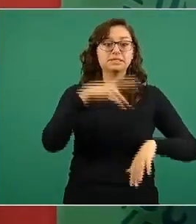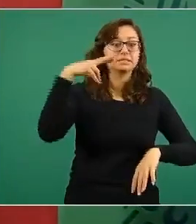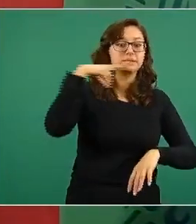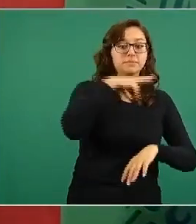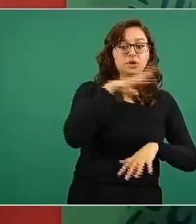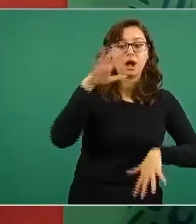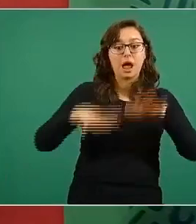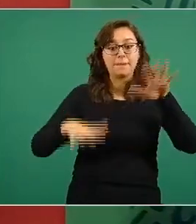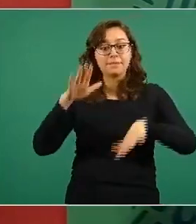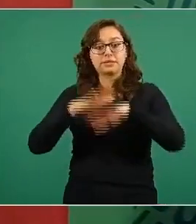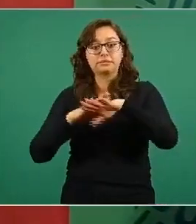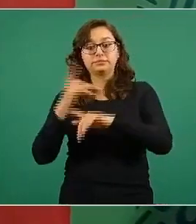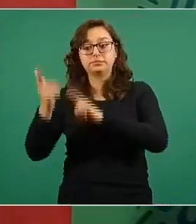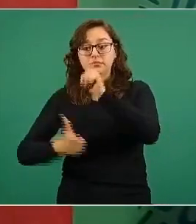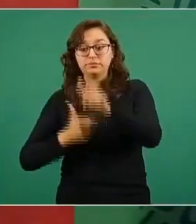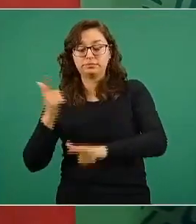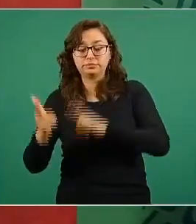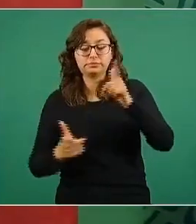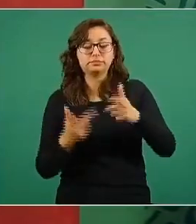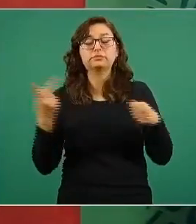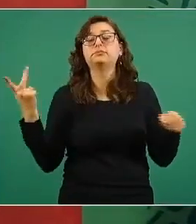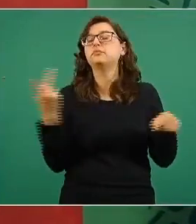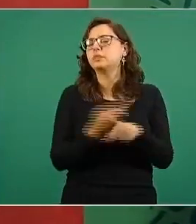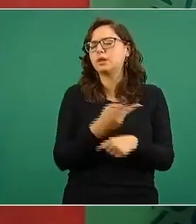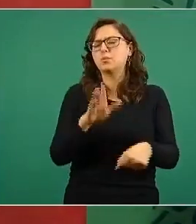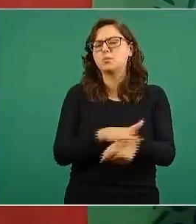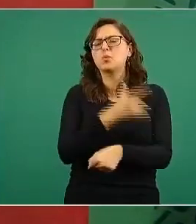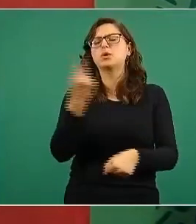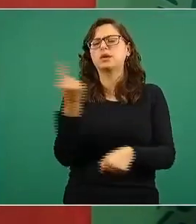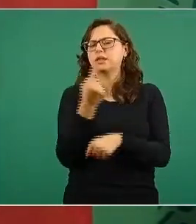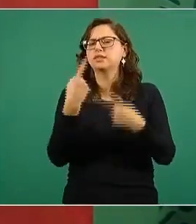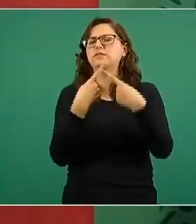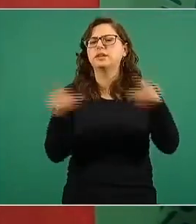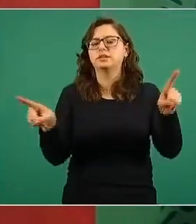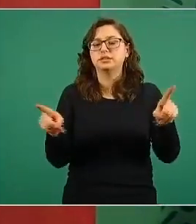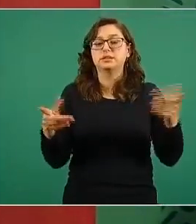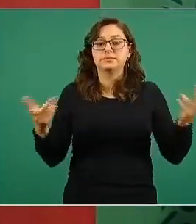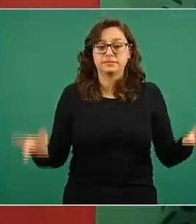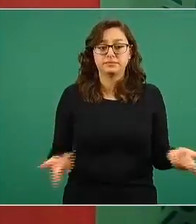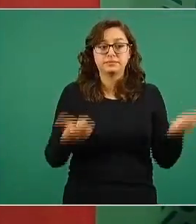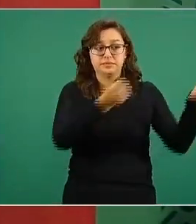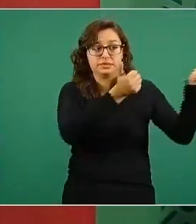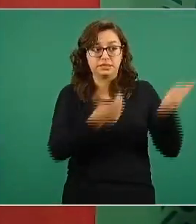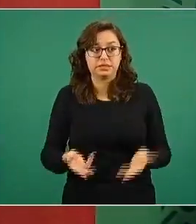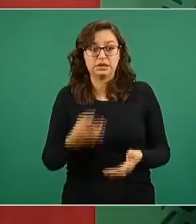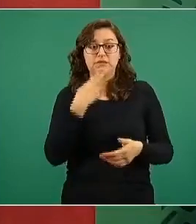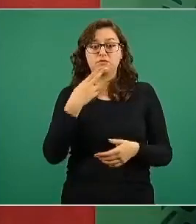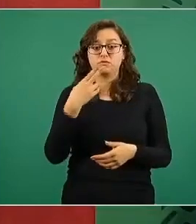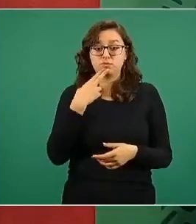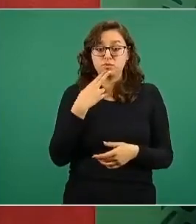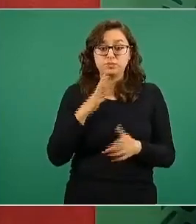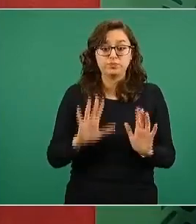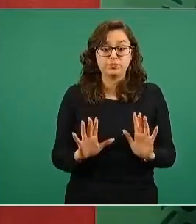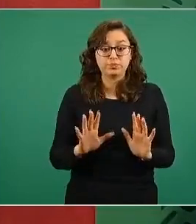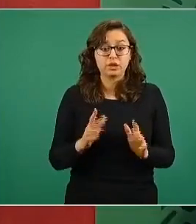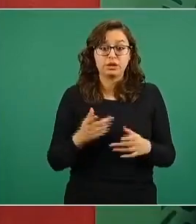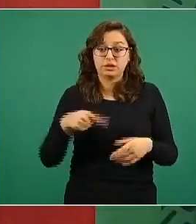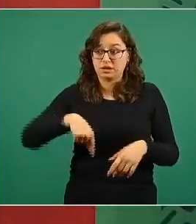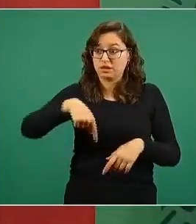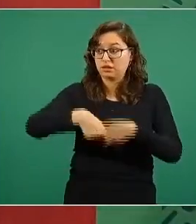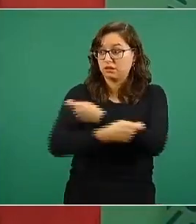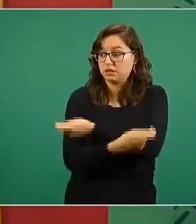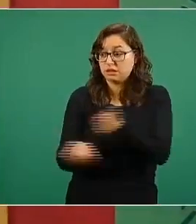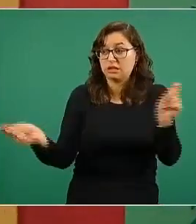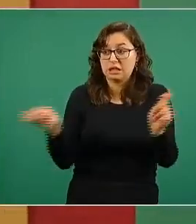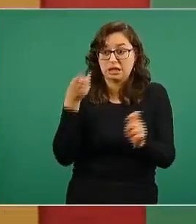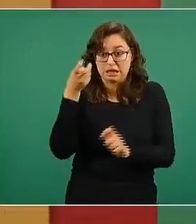la capacidad del país de utilizar las vacunas, es principalmente la velocidad a que se fabrican las vacunas y que